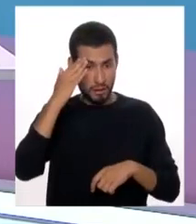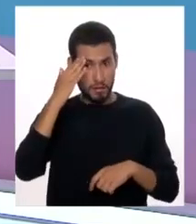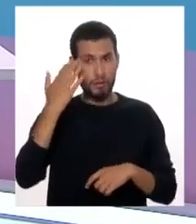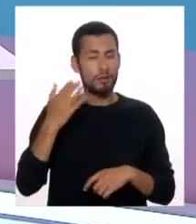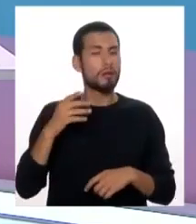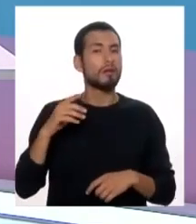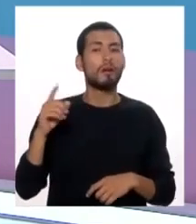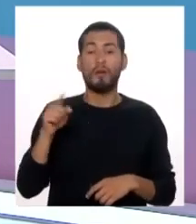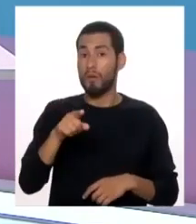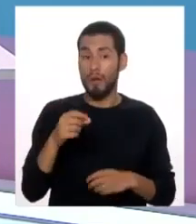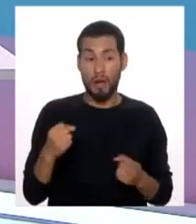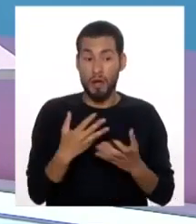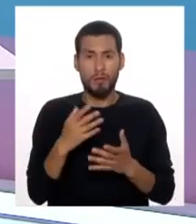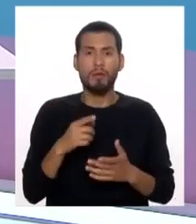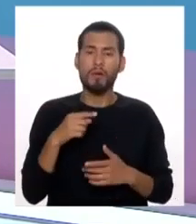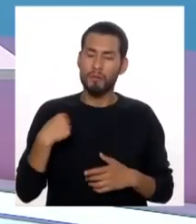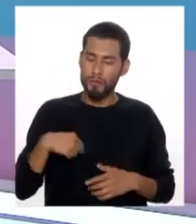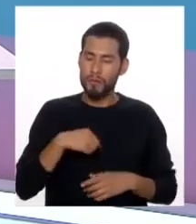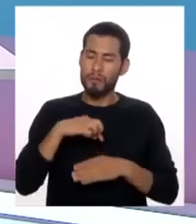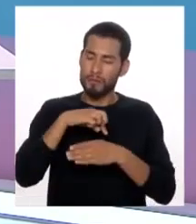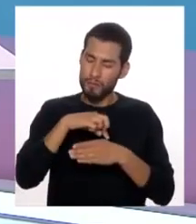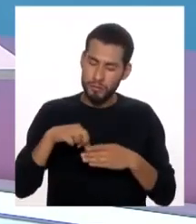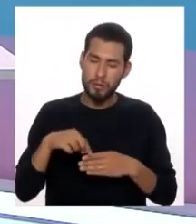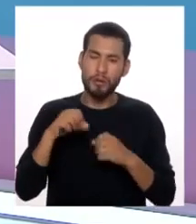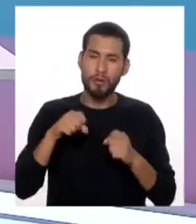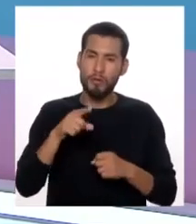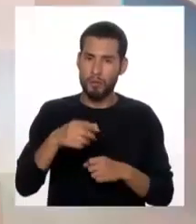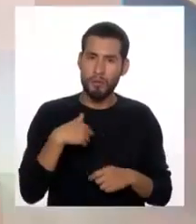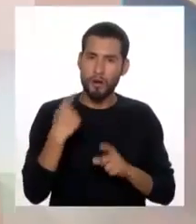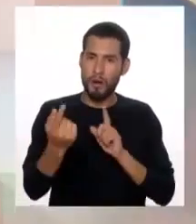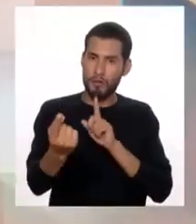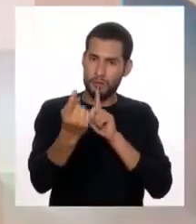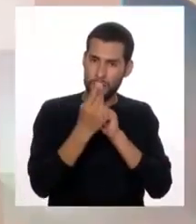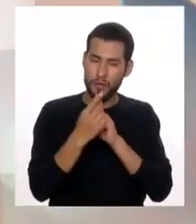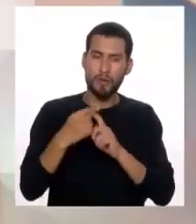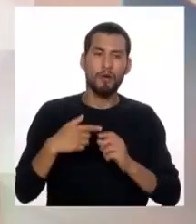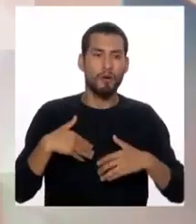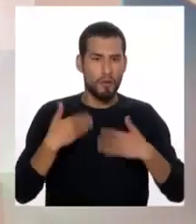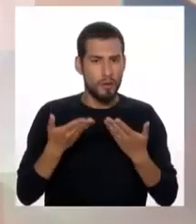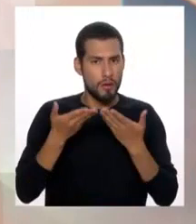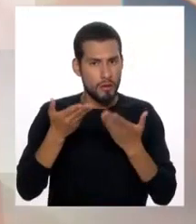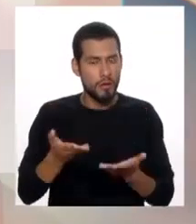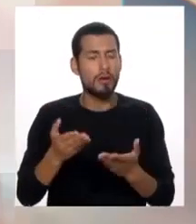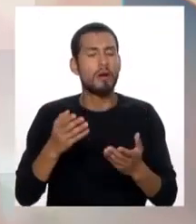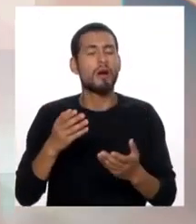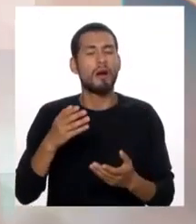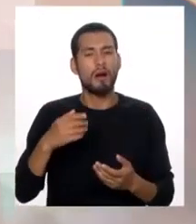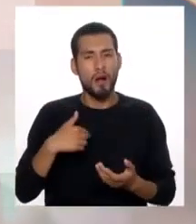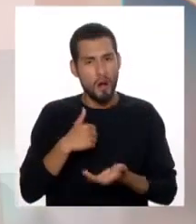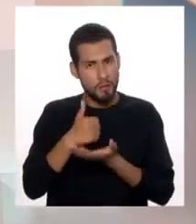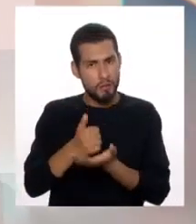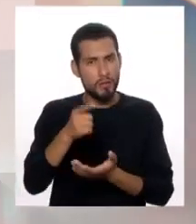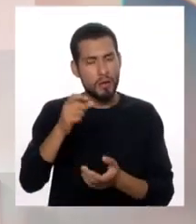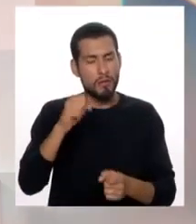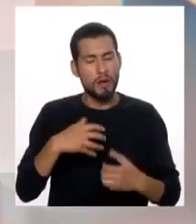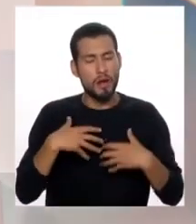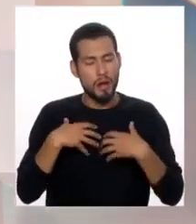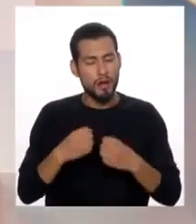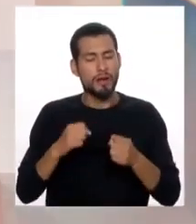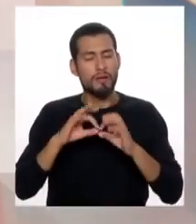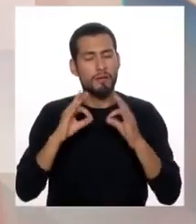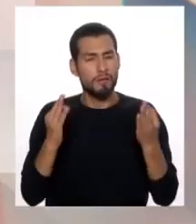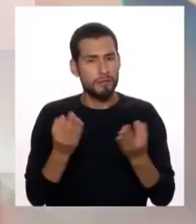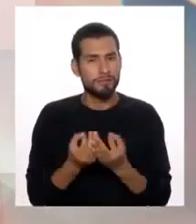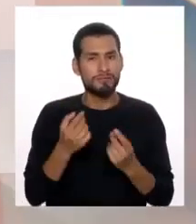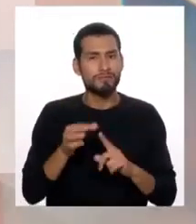sin que te asustes. Para eso estamos los profesionales, para que acudas a nosotros y te podamos dar la mano para sanar a la familia